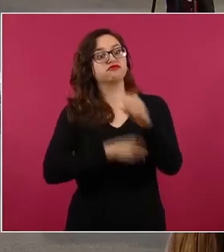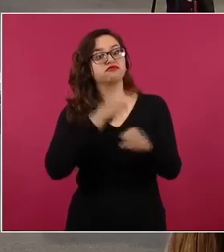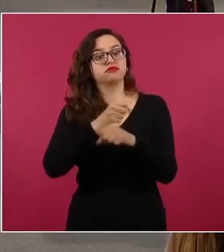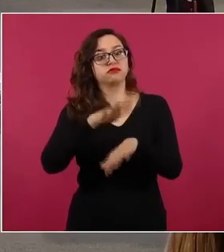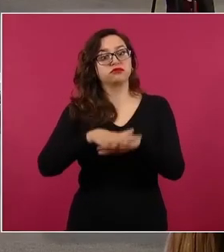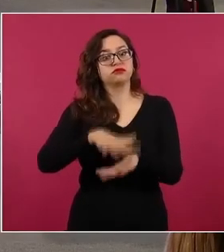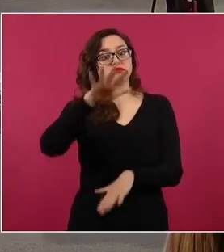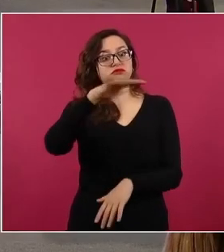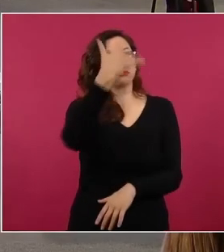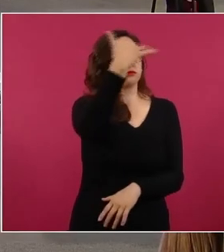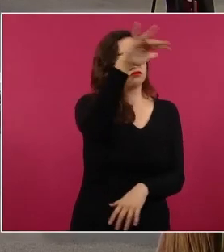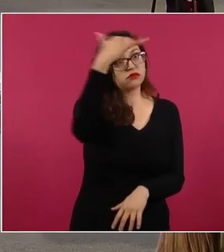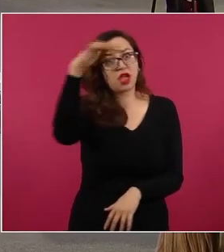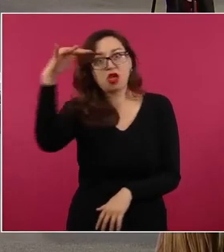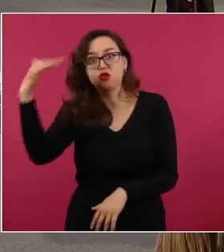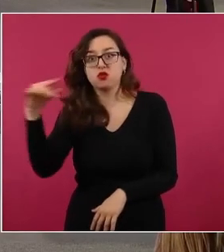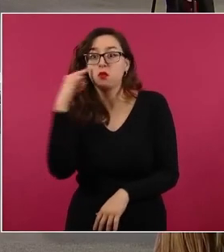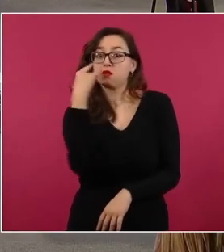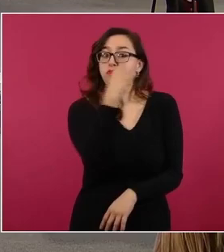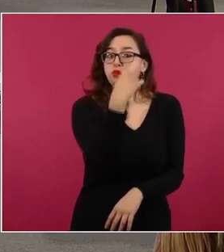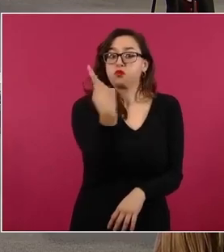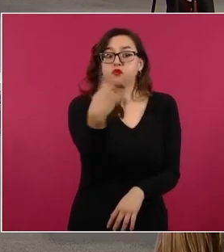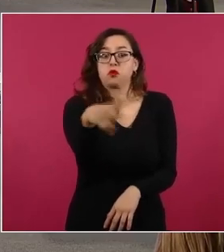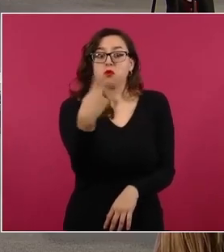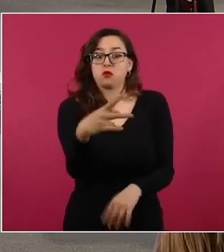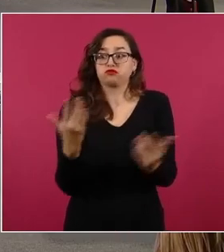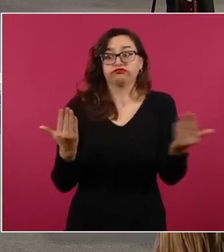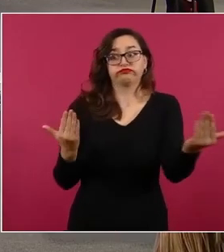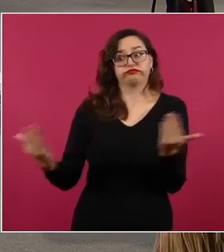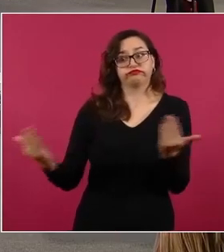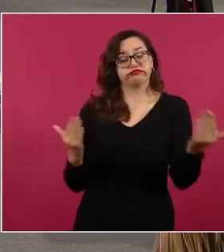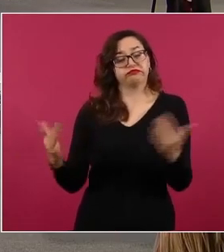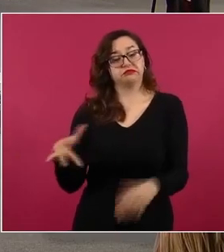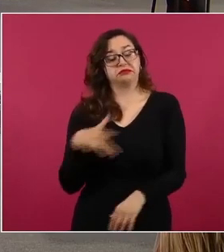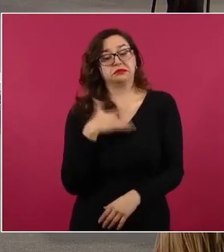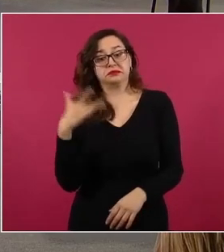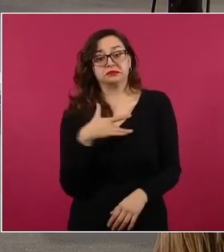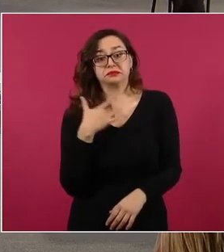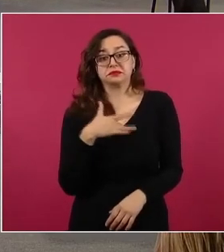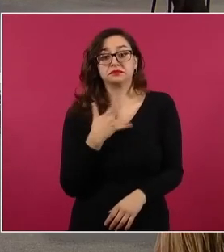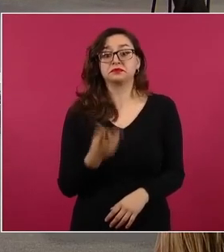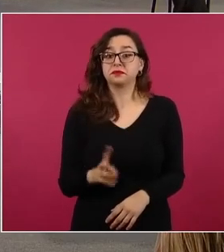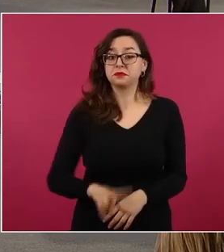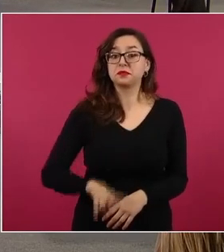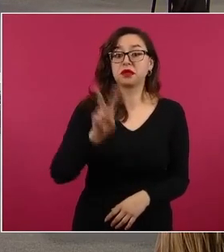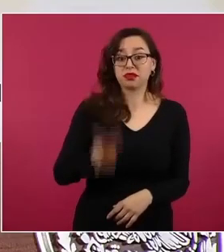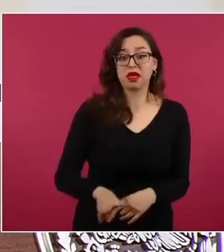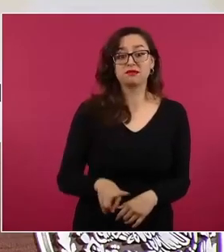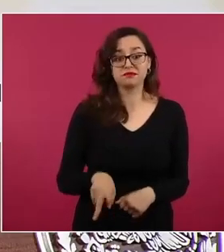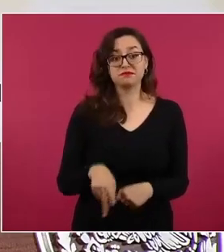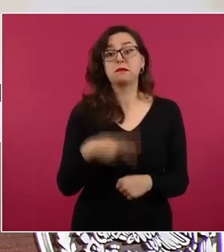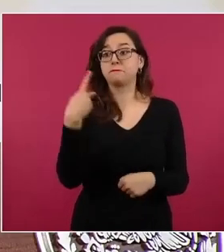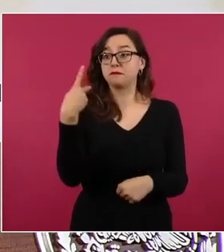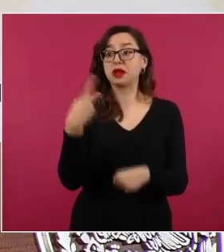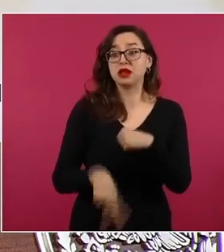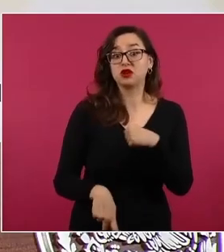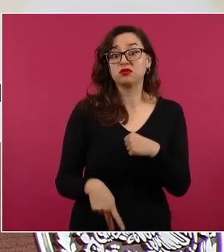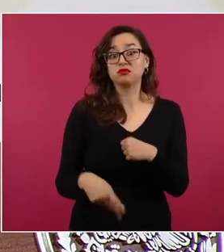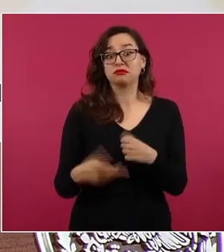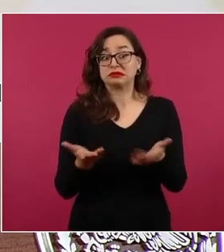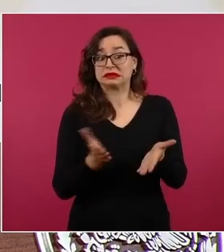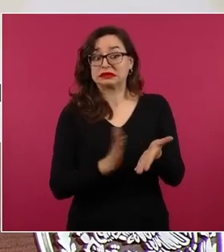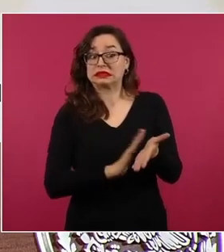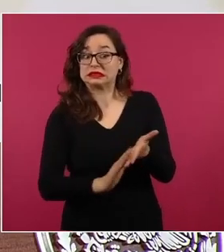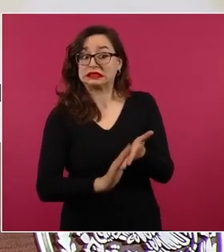representando, el peligro que puede representar, como bien explicaba el subsecretario Mejía, de que la figura hoy pueda desaparecer,